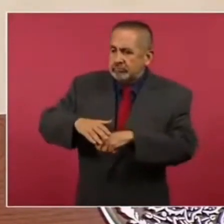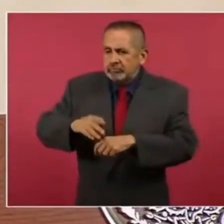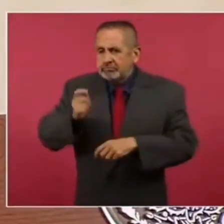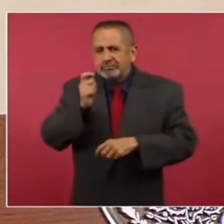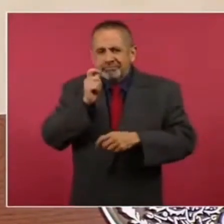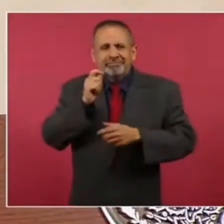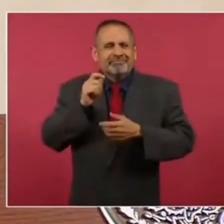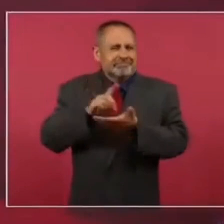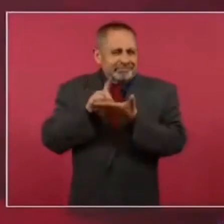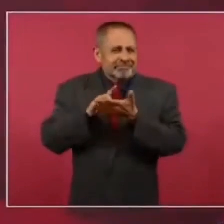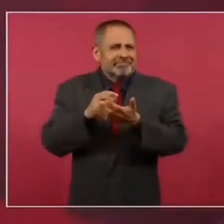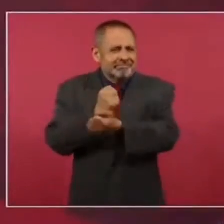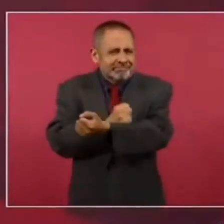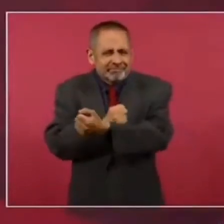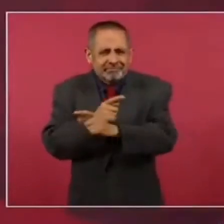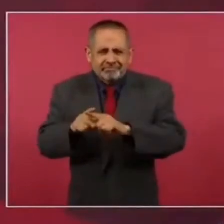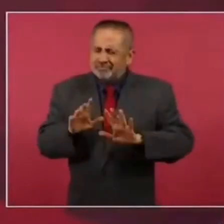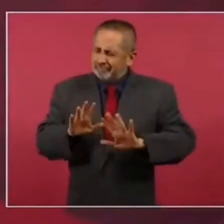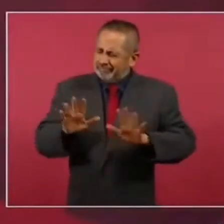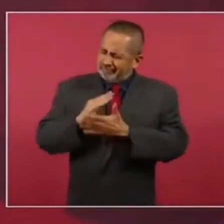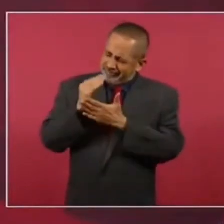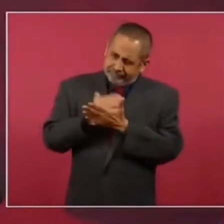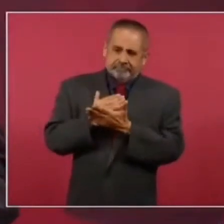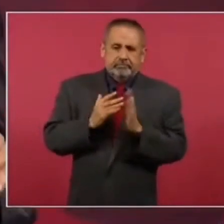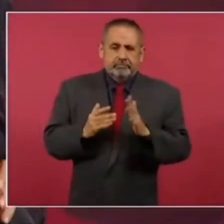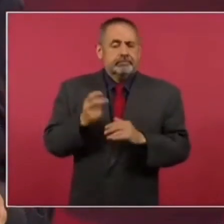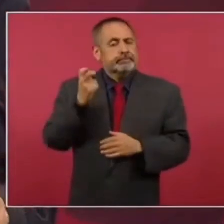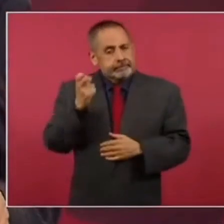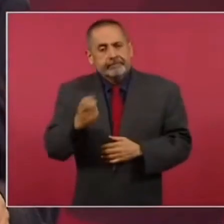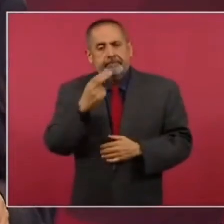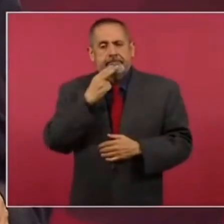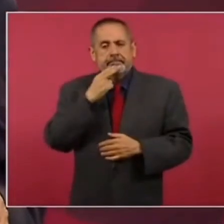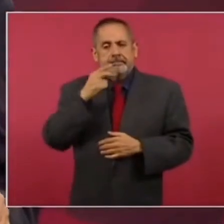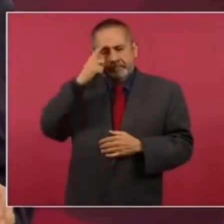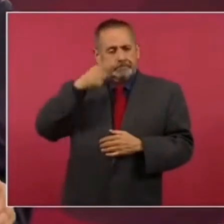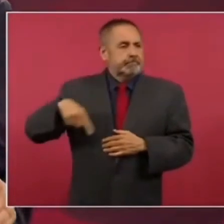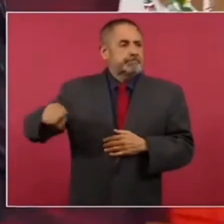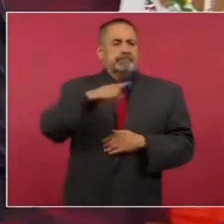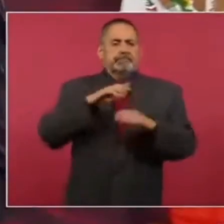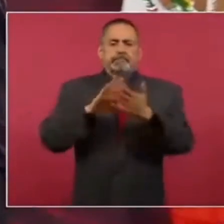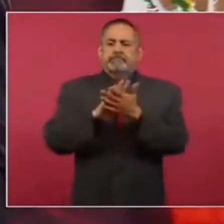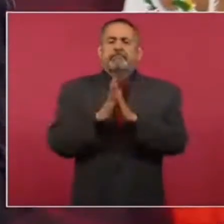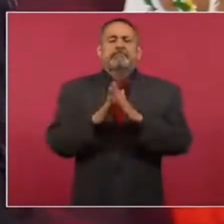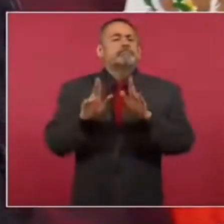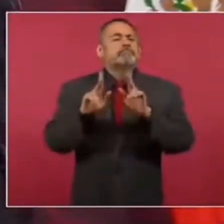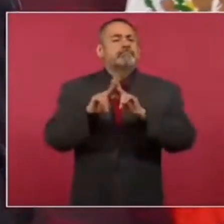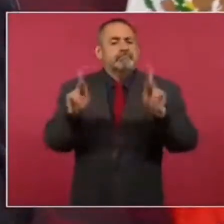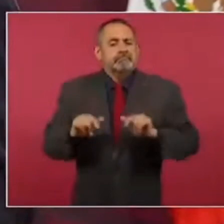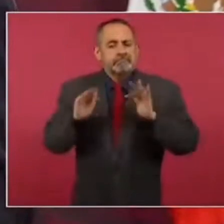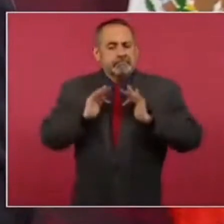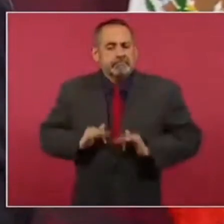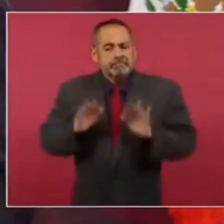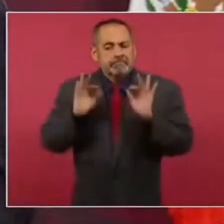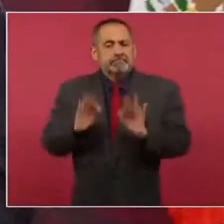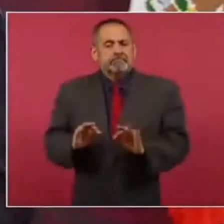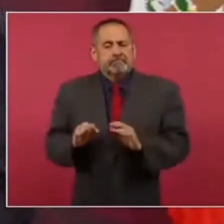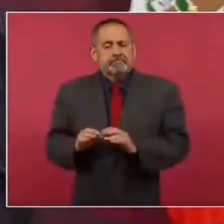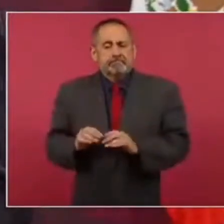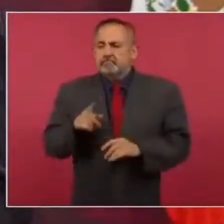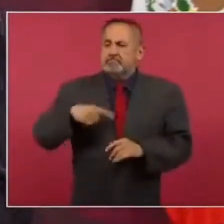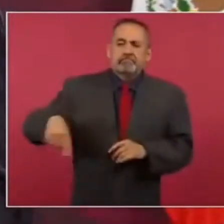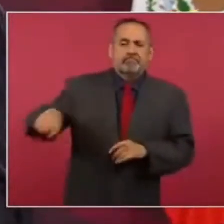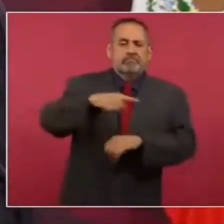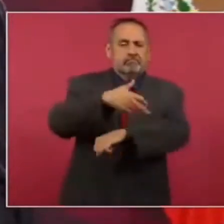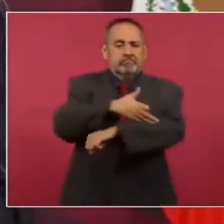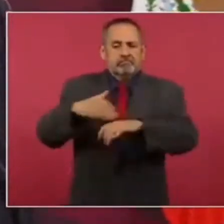vamos a estar garantizando la tranquilidad en las familias y la paz